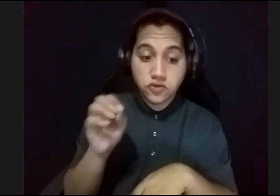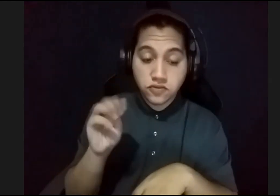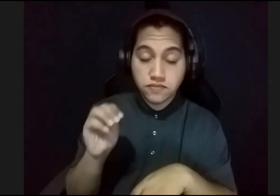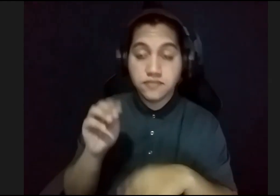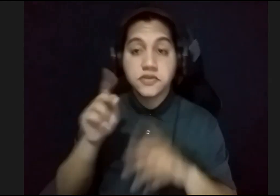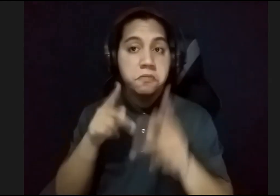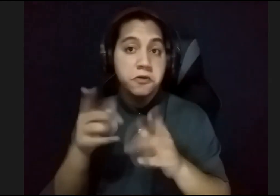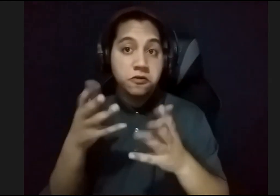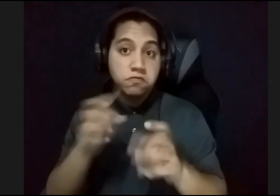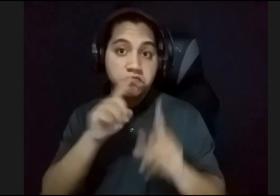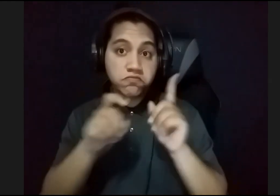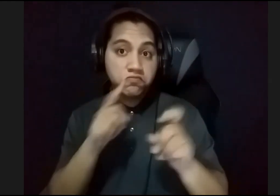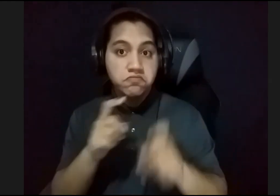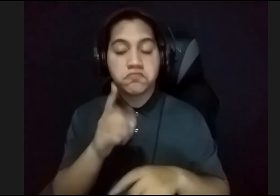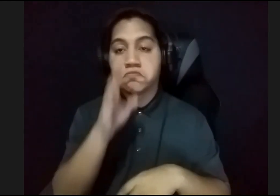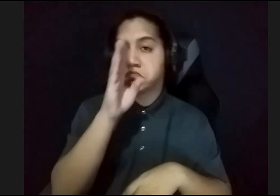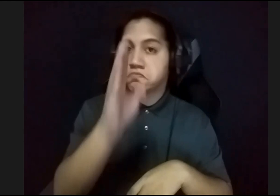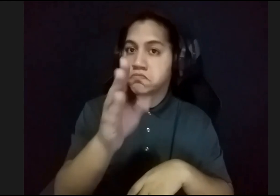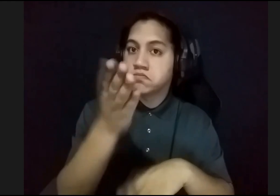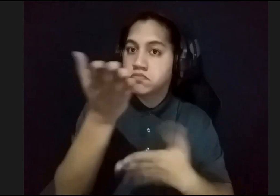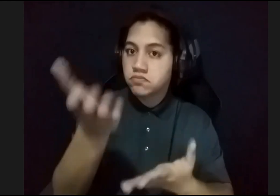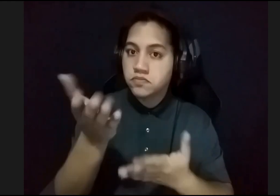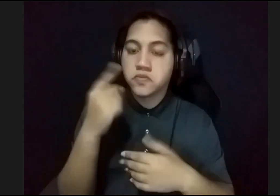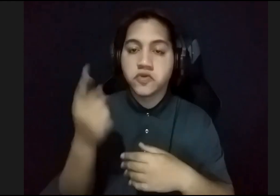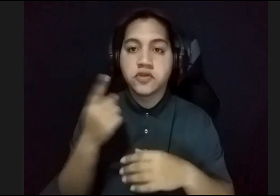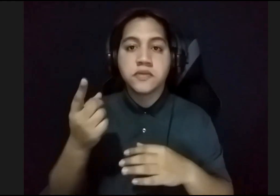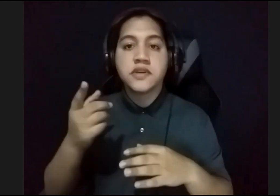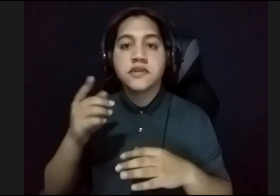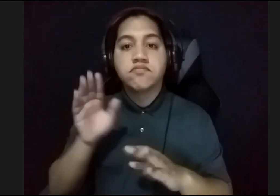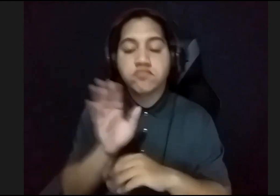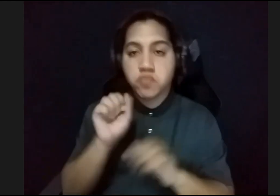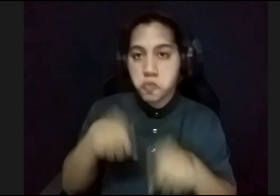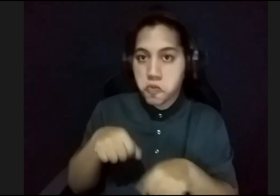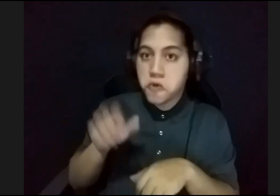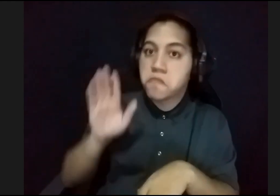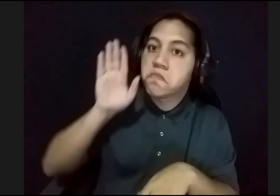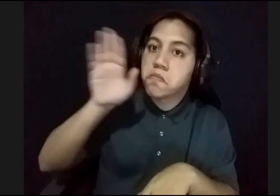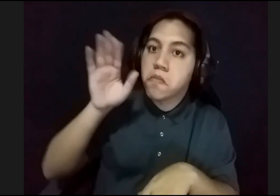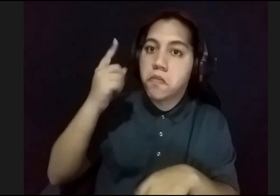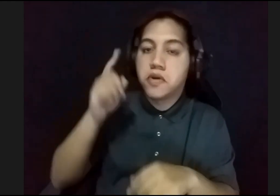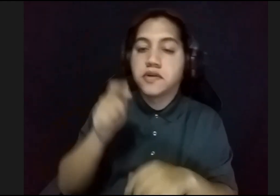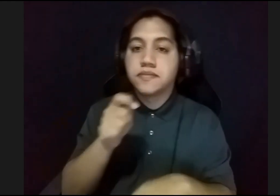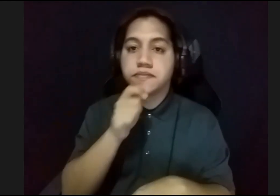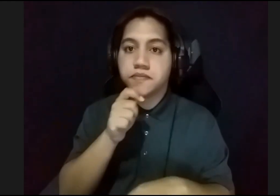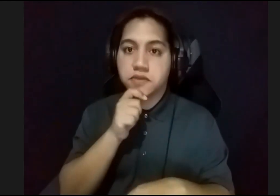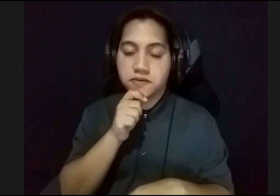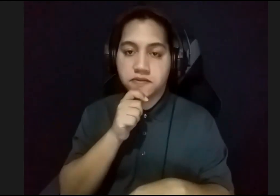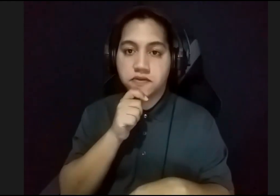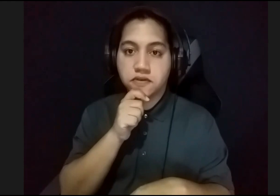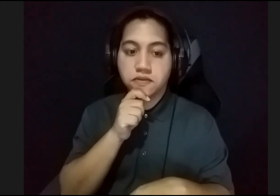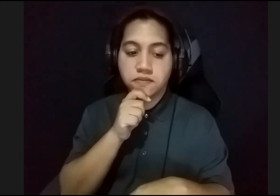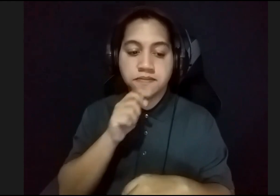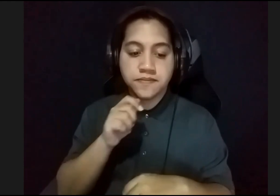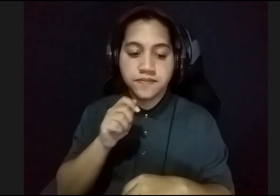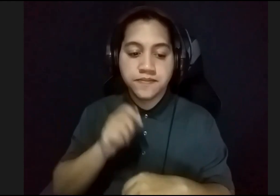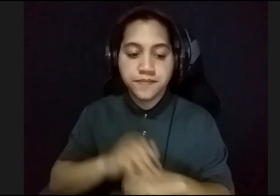de manera directa, solamente tienen que levantar la mano para que puedan abrir entonces su micrófono.